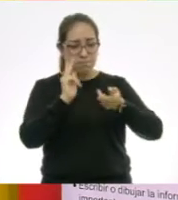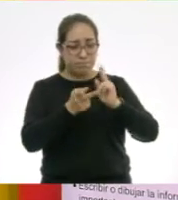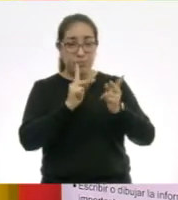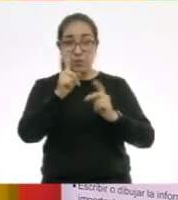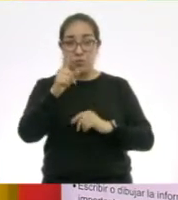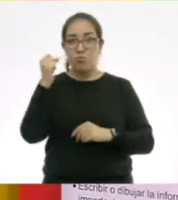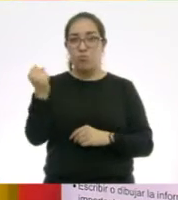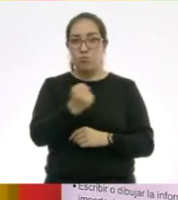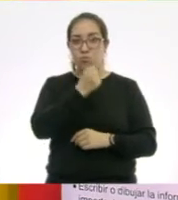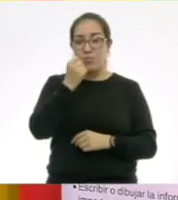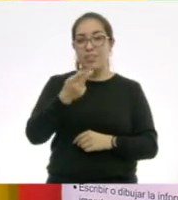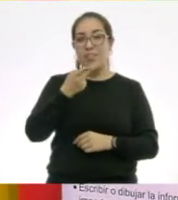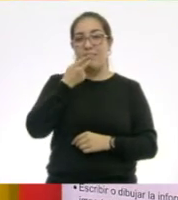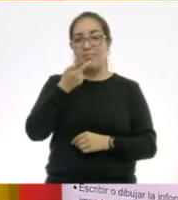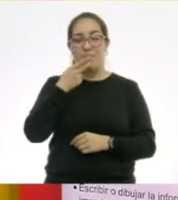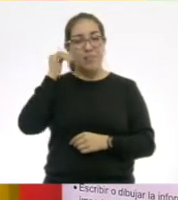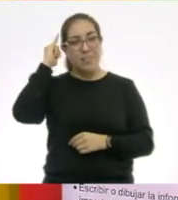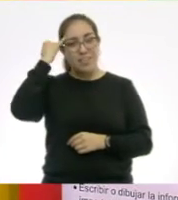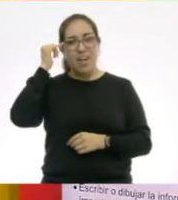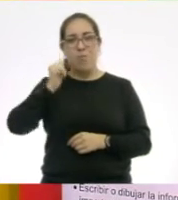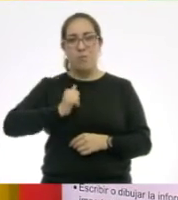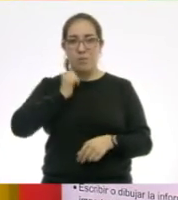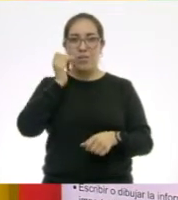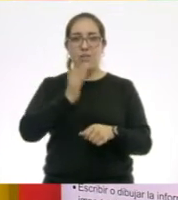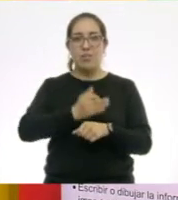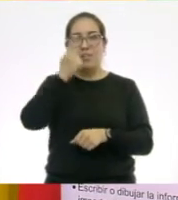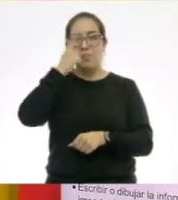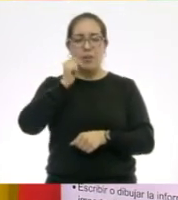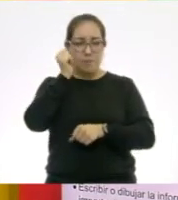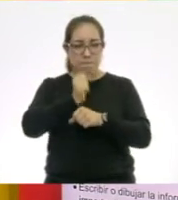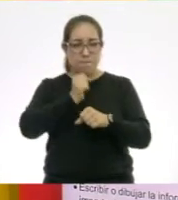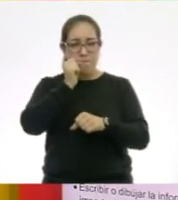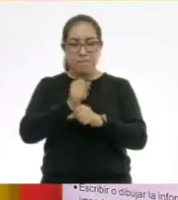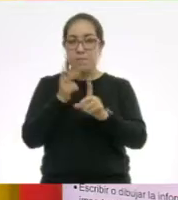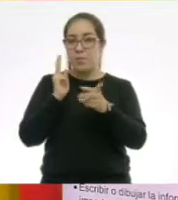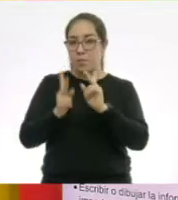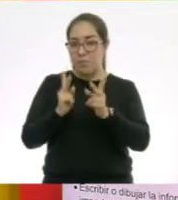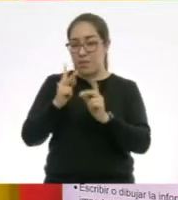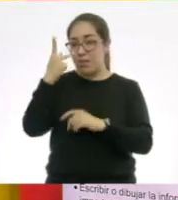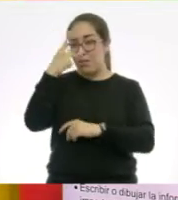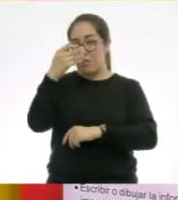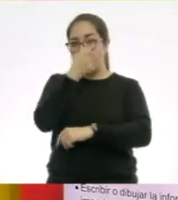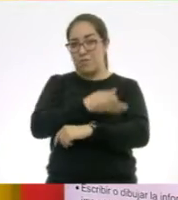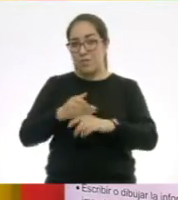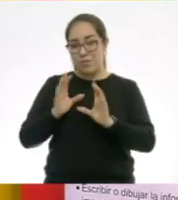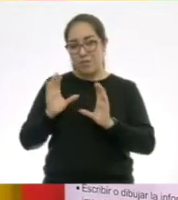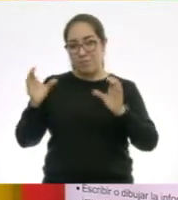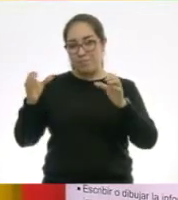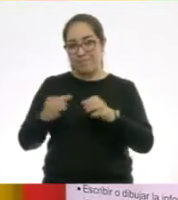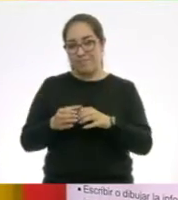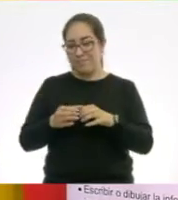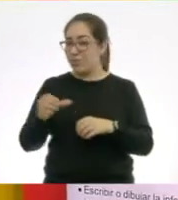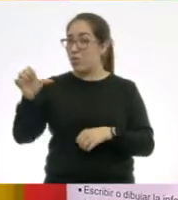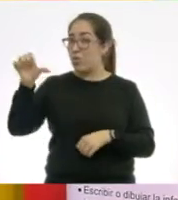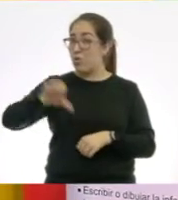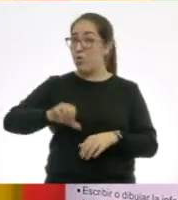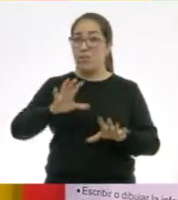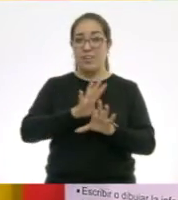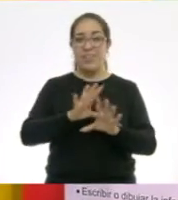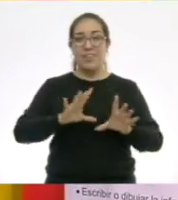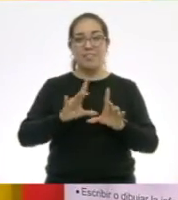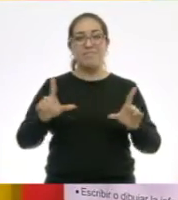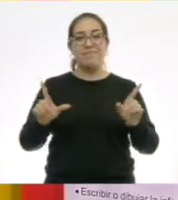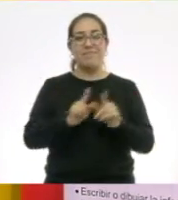hablar una lengua indígena, aprovecha también este momento para practicarla y platica con tu familia en tu lengua materna. Por hoy hemos